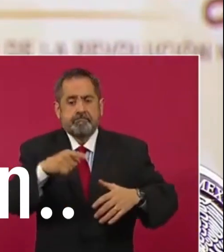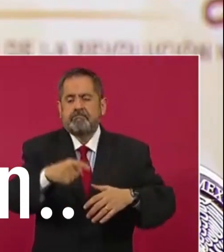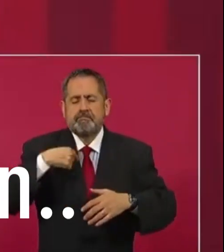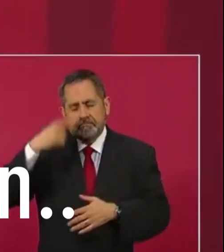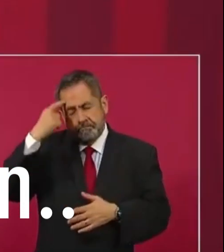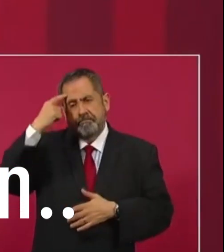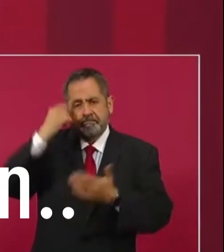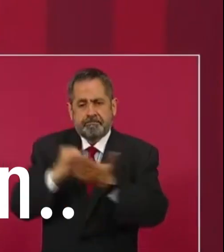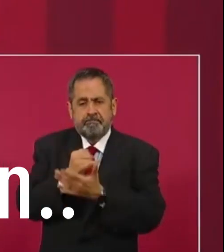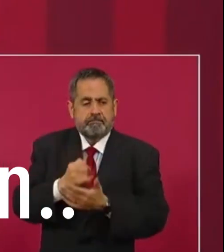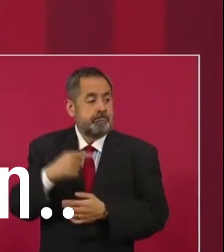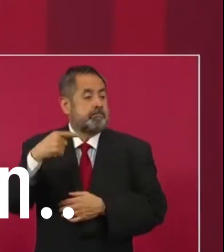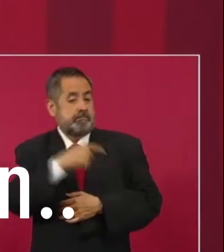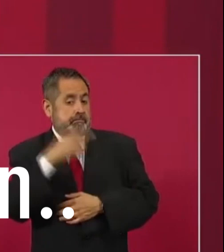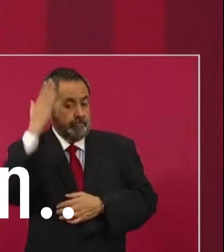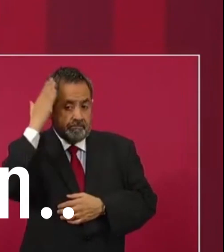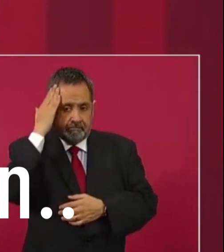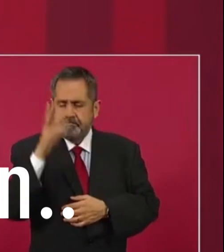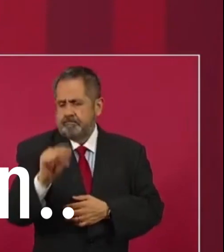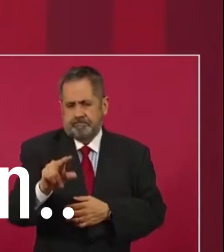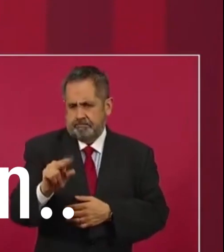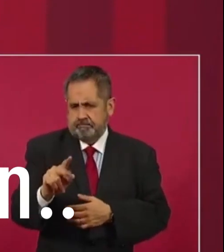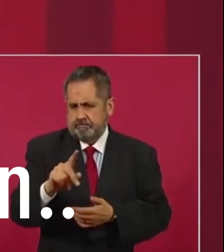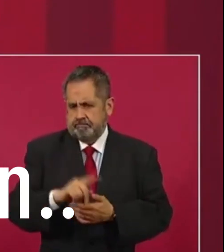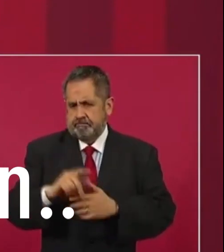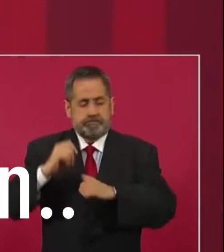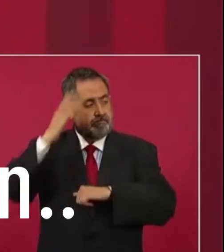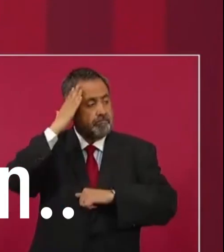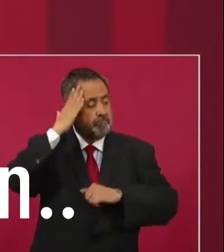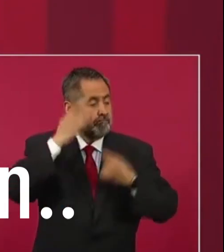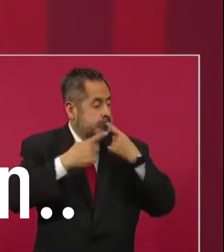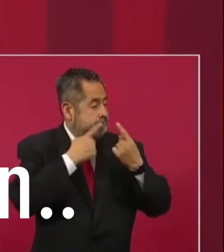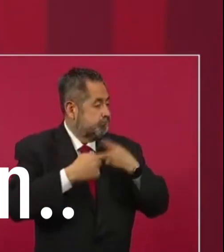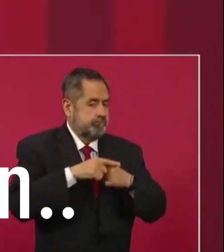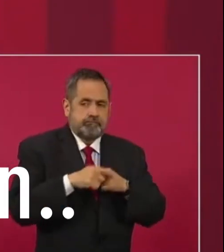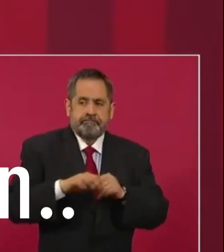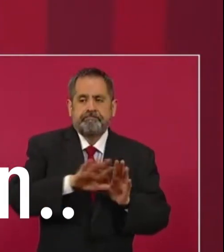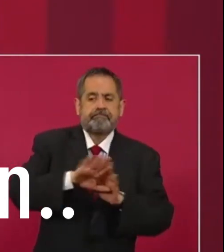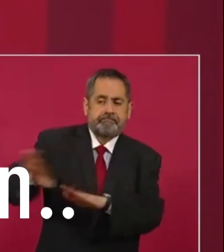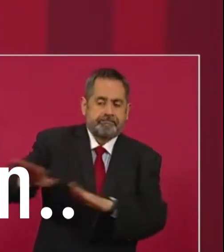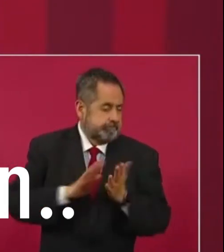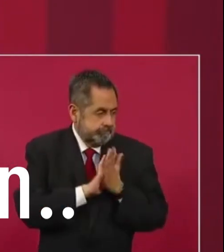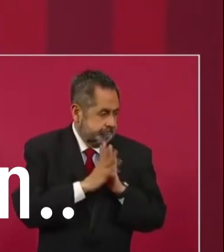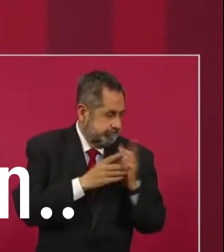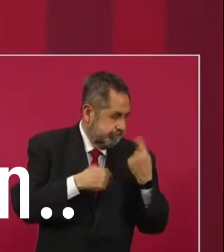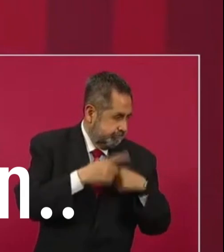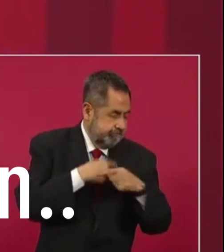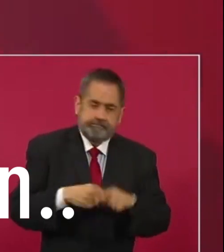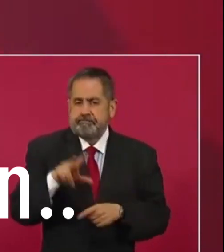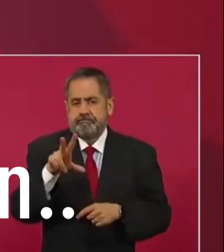decidan, no los dirigentes, que no negocien los dirigentes a espaldas de los trabajadores,